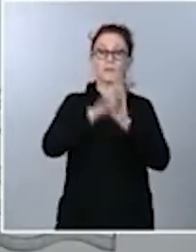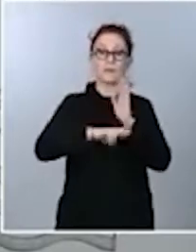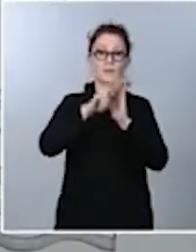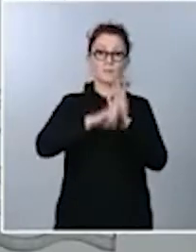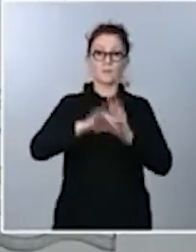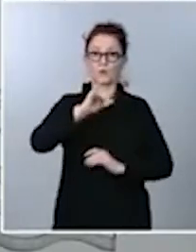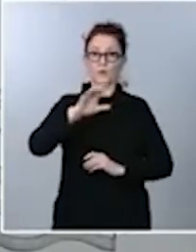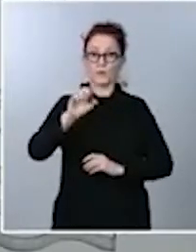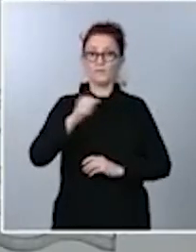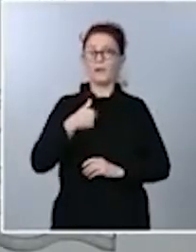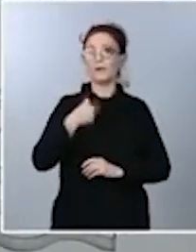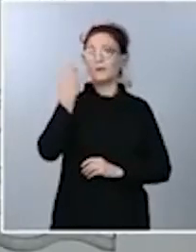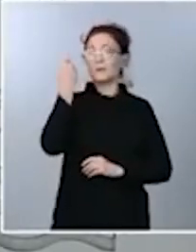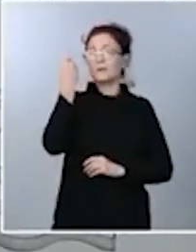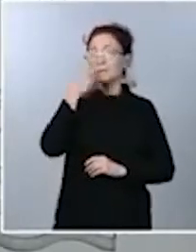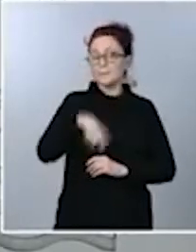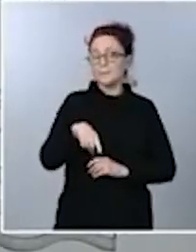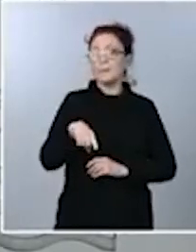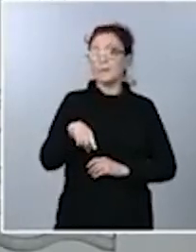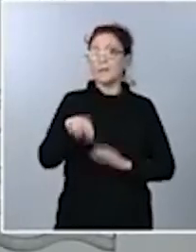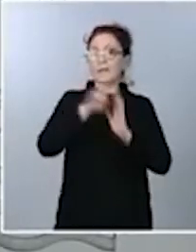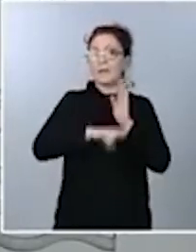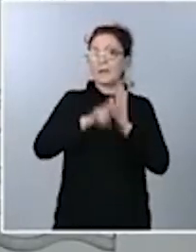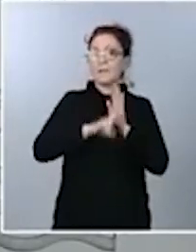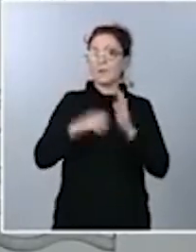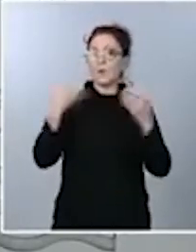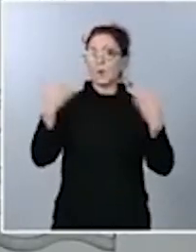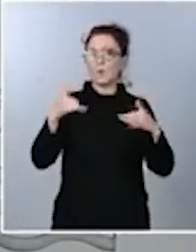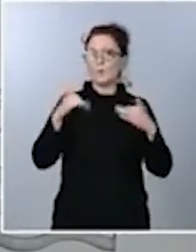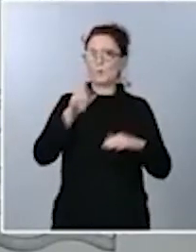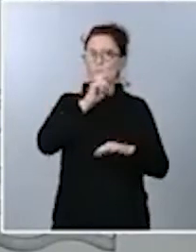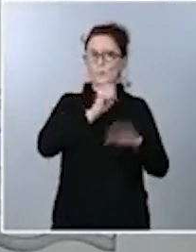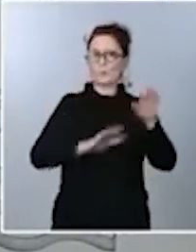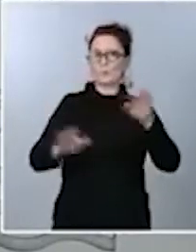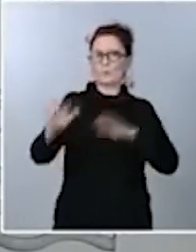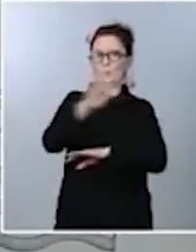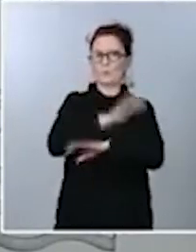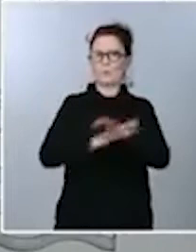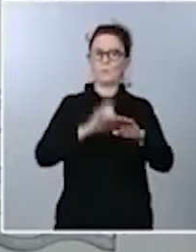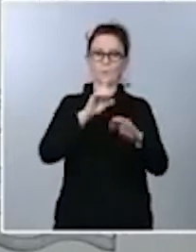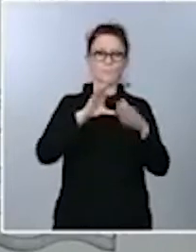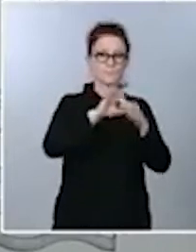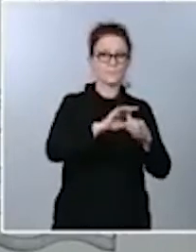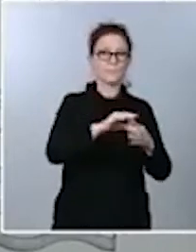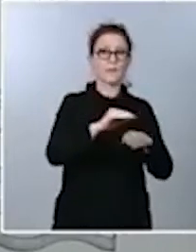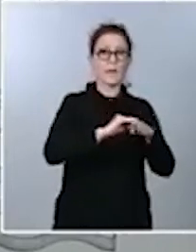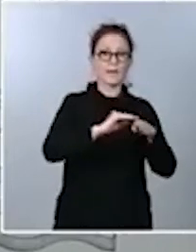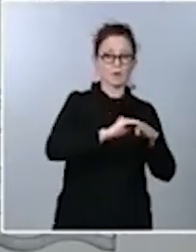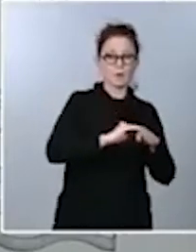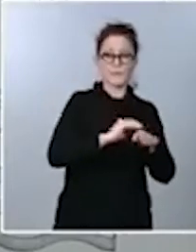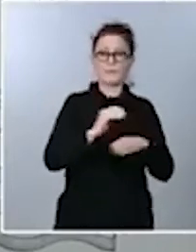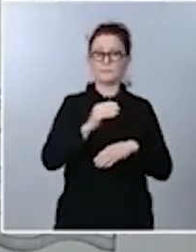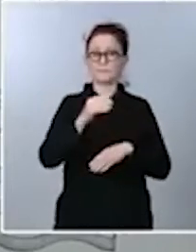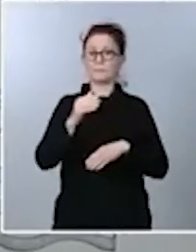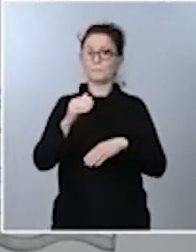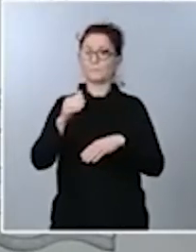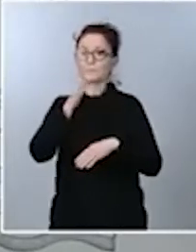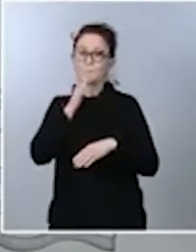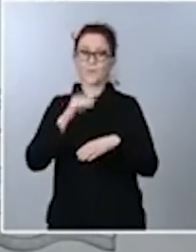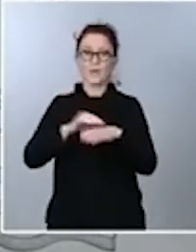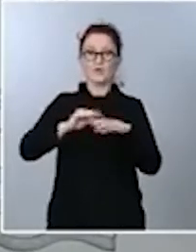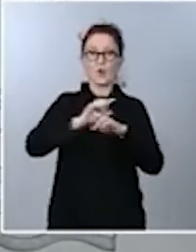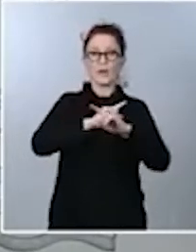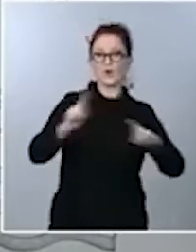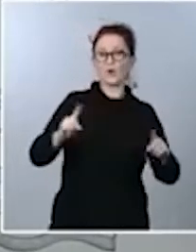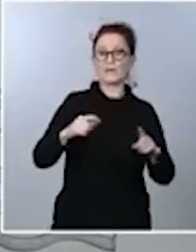reglamento muy complejo, pero que establece especialmente un IVA para bebidas alcohólicas, bebidas no alcohólicas, en materia de restauración. Por tanto, tranquilidad